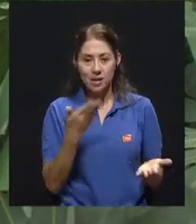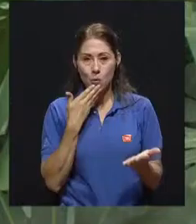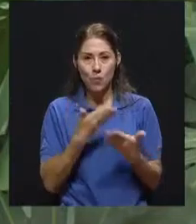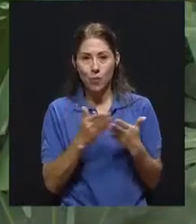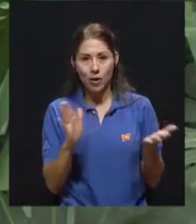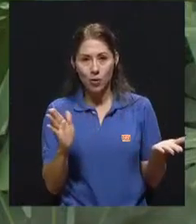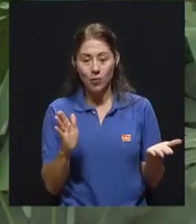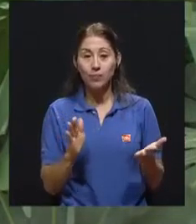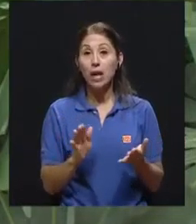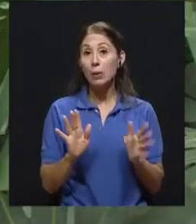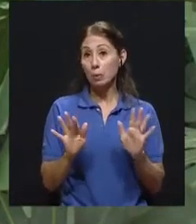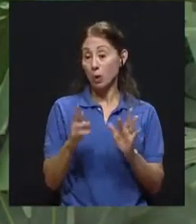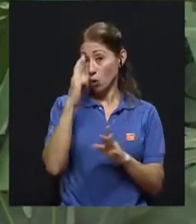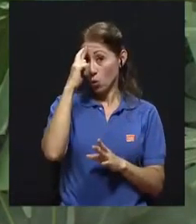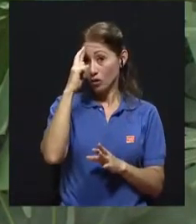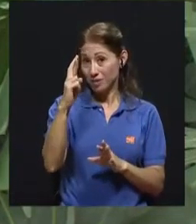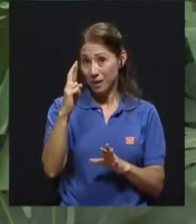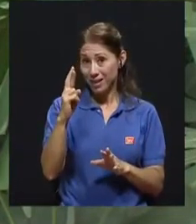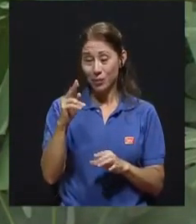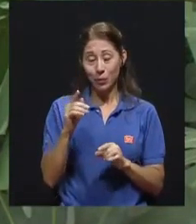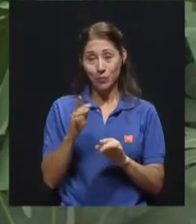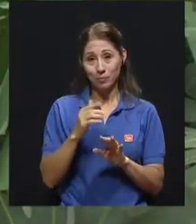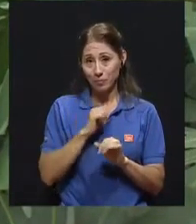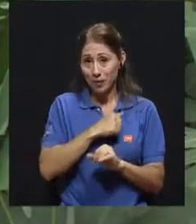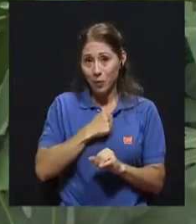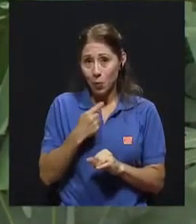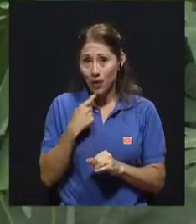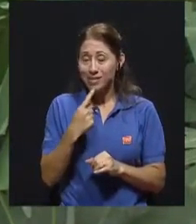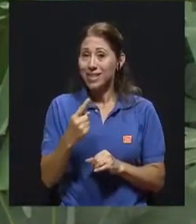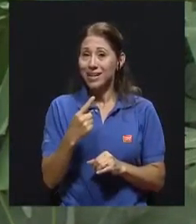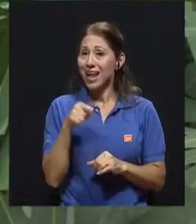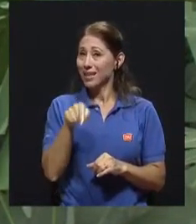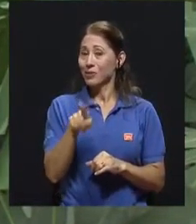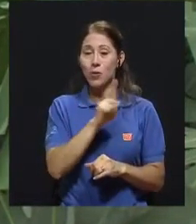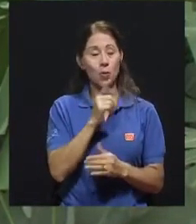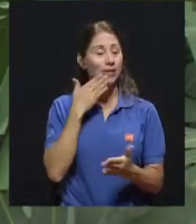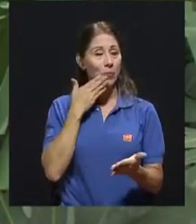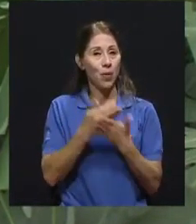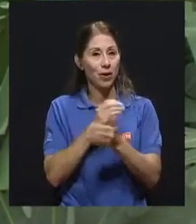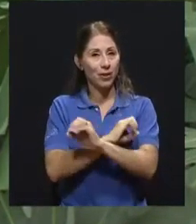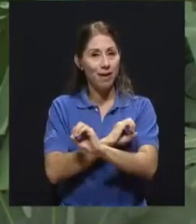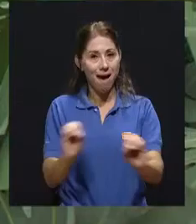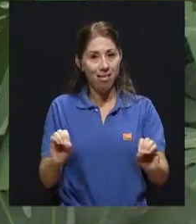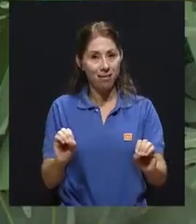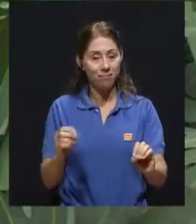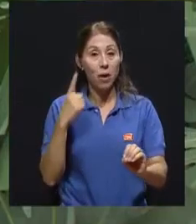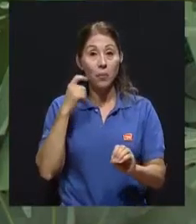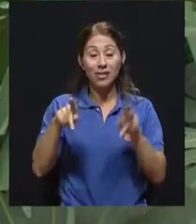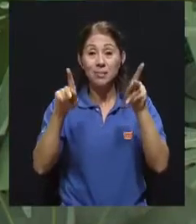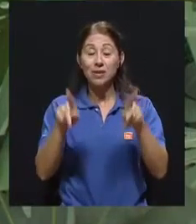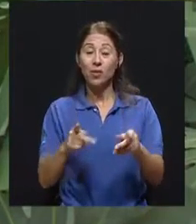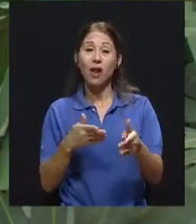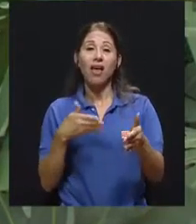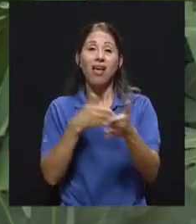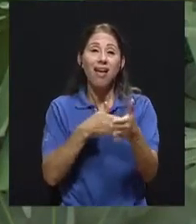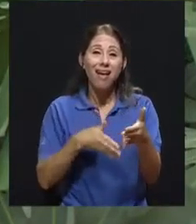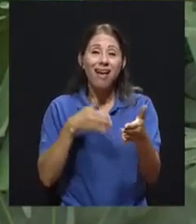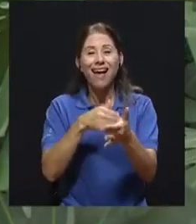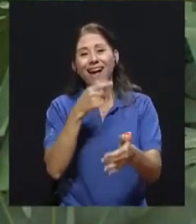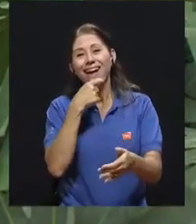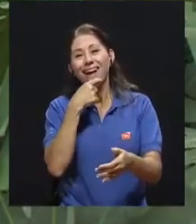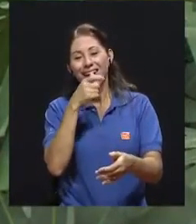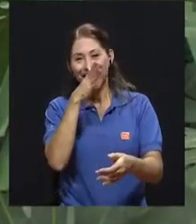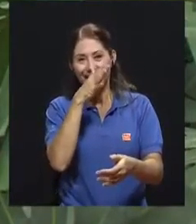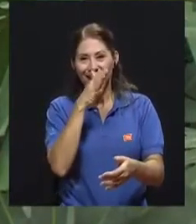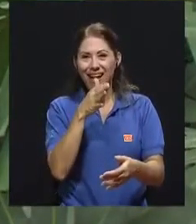Bueno, con todo respeto en absoluto, para nada bueno, diría yo, ¿verdad?, porque ese tipo de acercamiento en teoría pretende